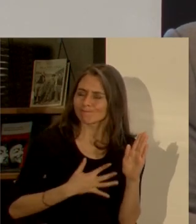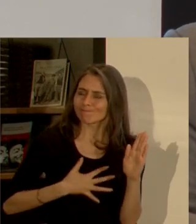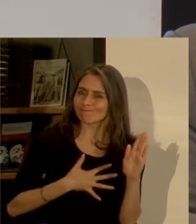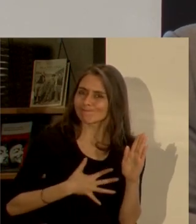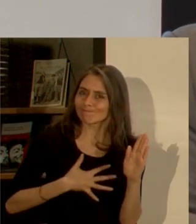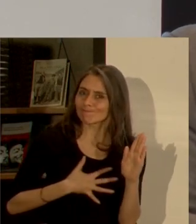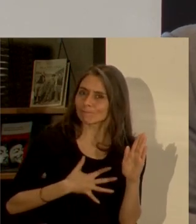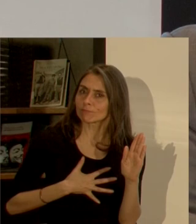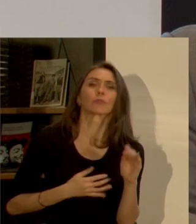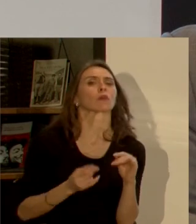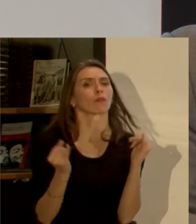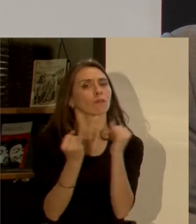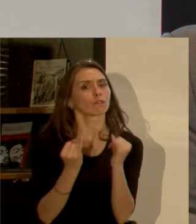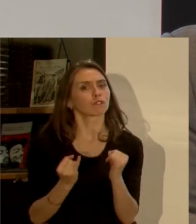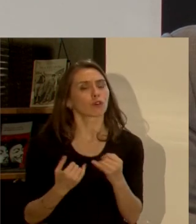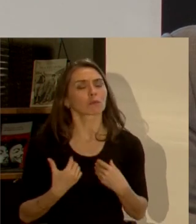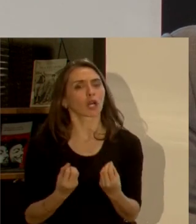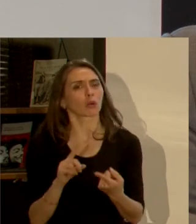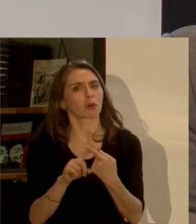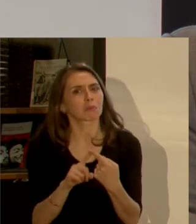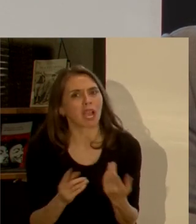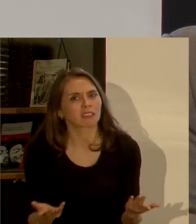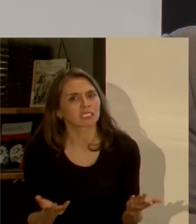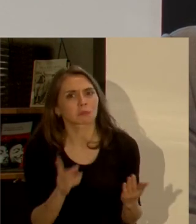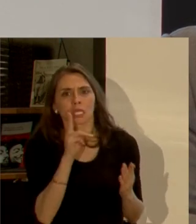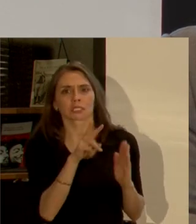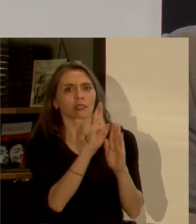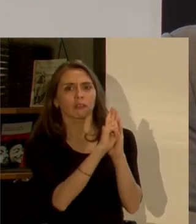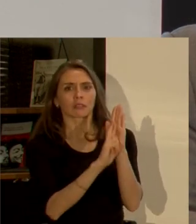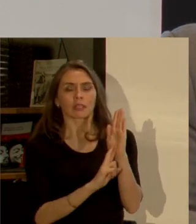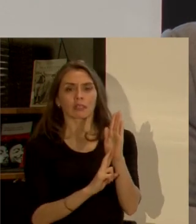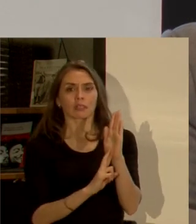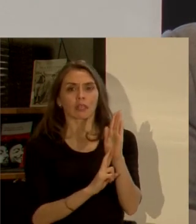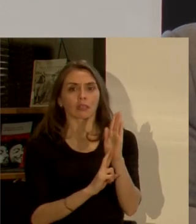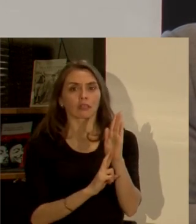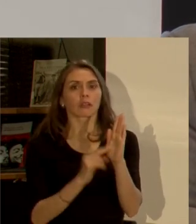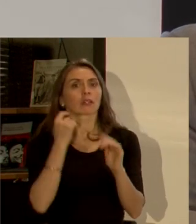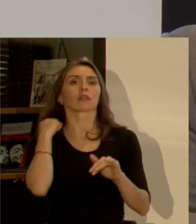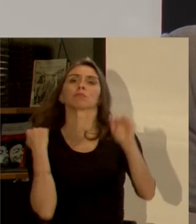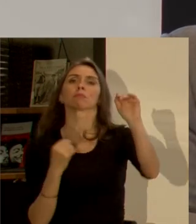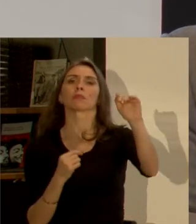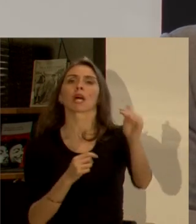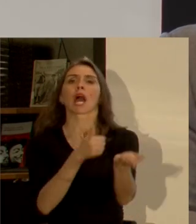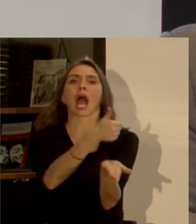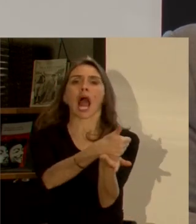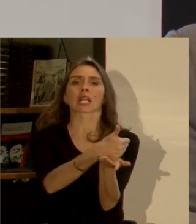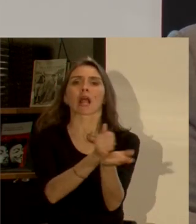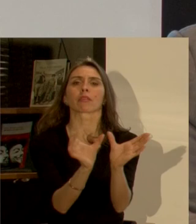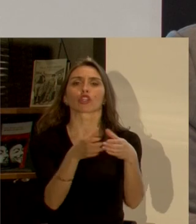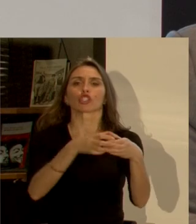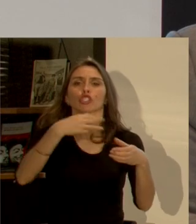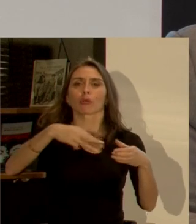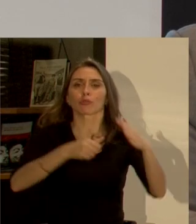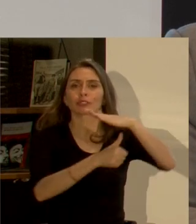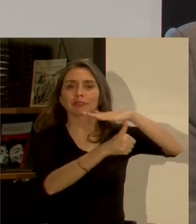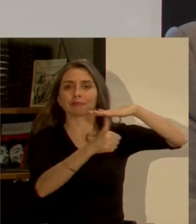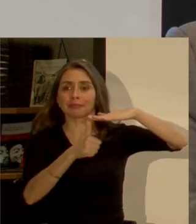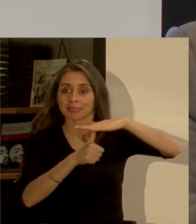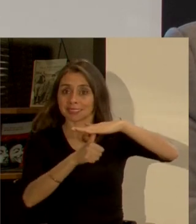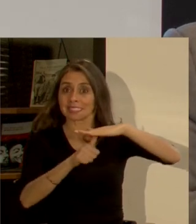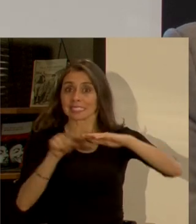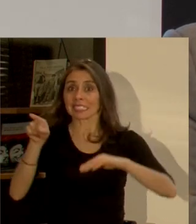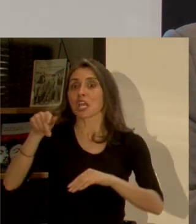las formas que tiene de participar también es entendiendo que el alcalde el consejo municipal o la otra autoría electa